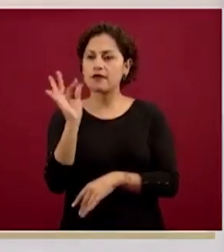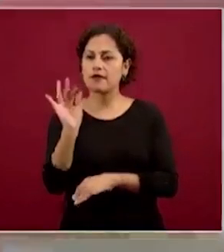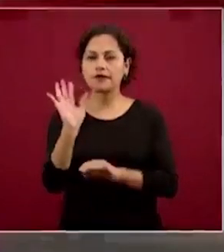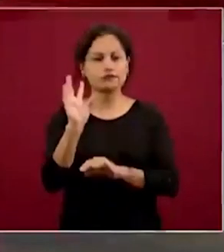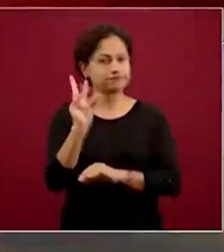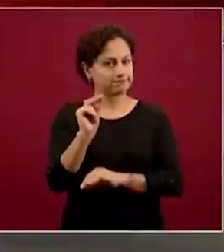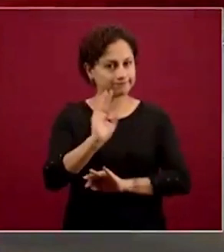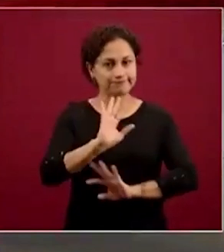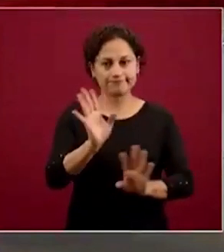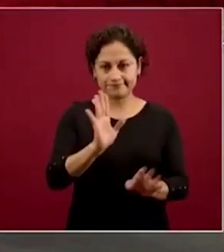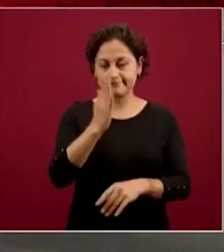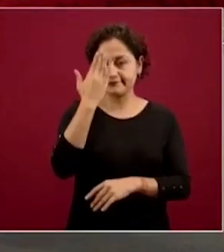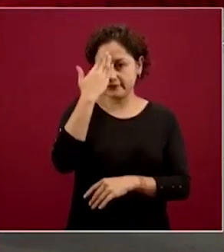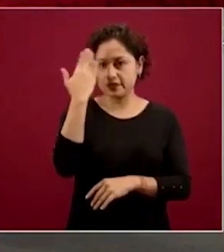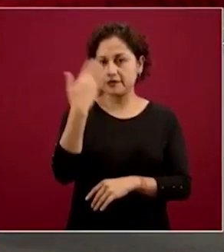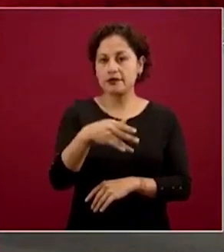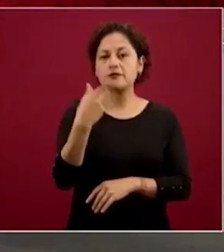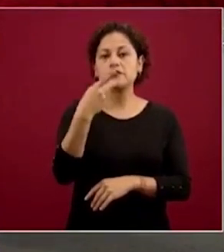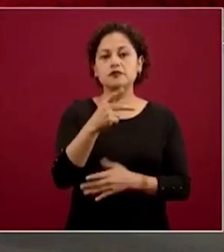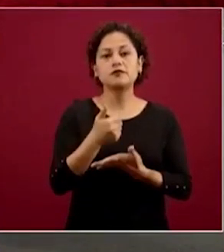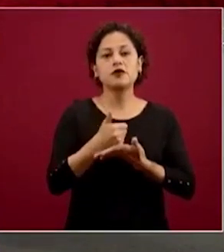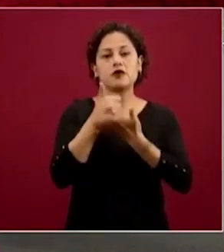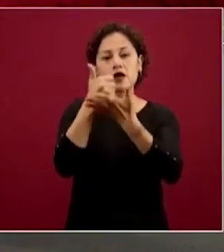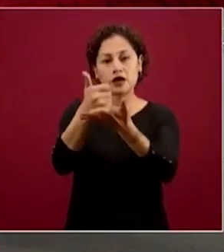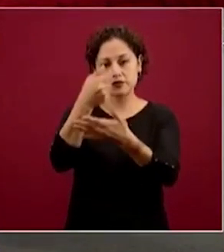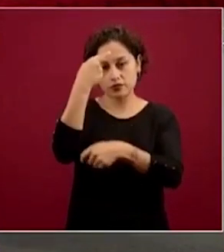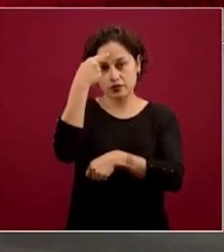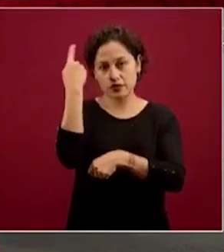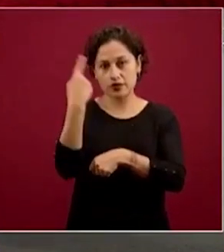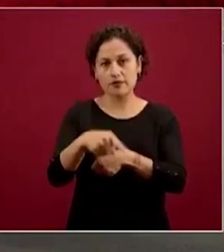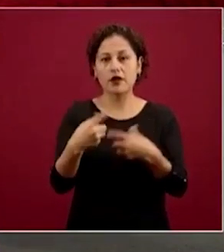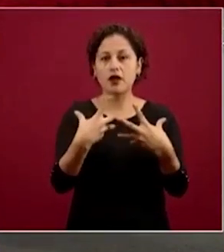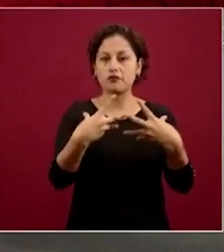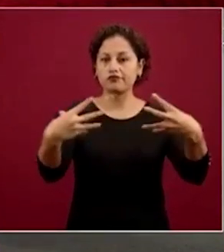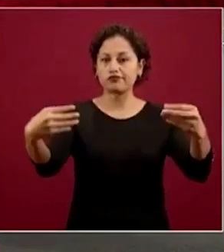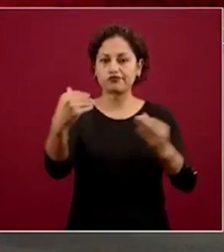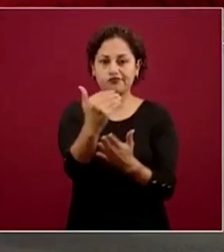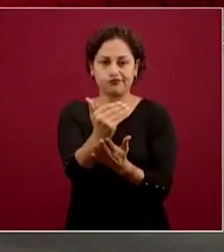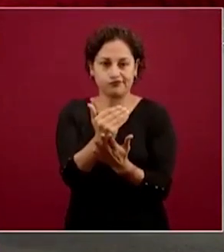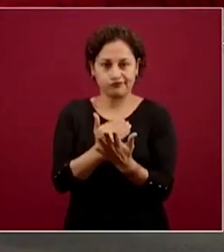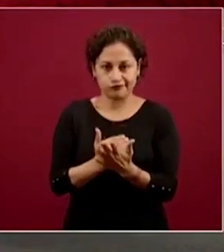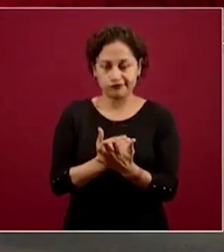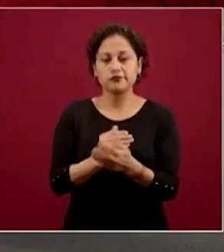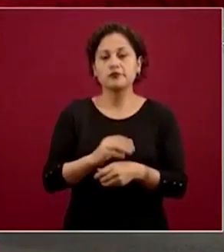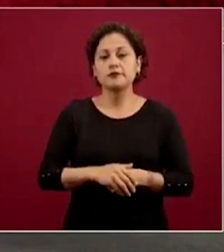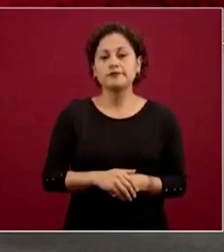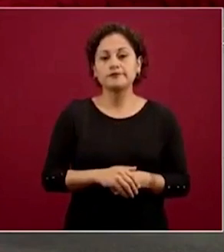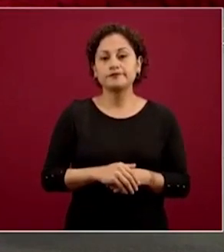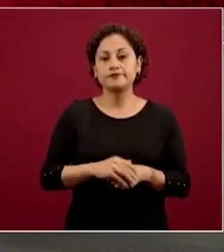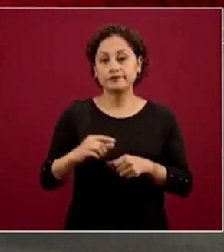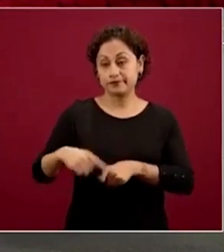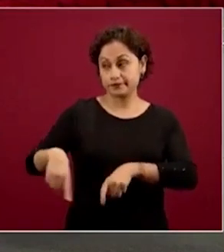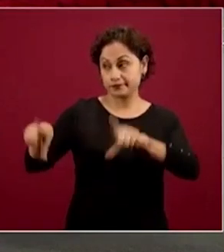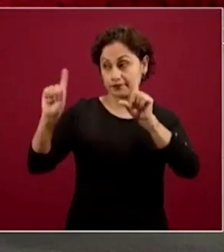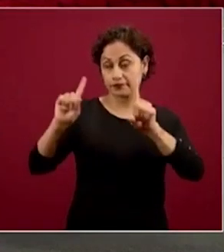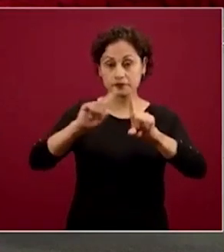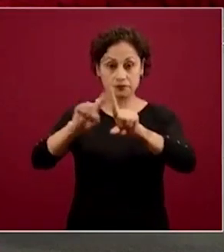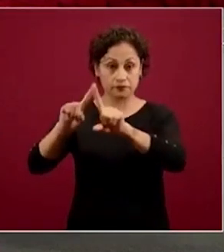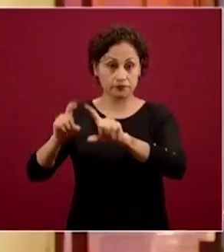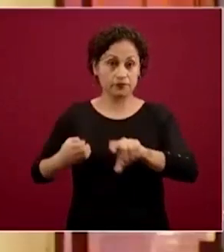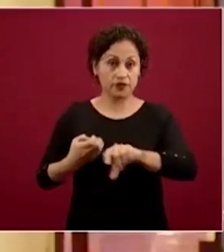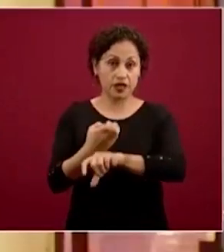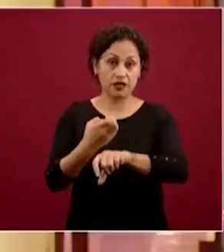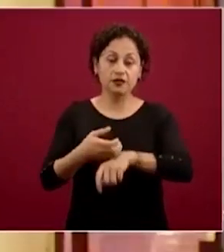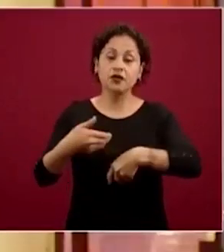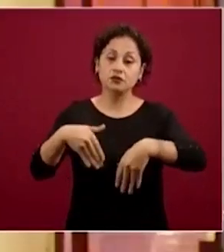disminuir y de aplanar la curva epidémica. El resto de los estados de esta diapositiva al menos tienen